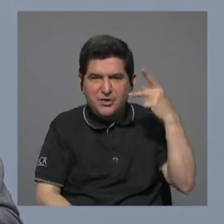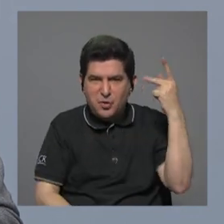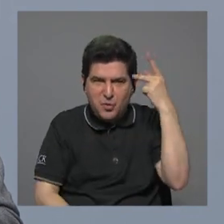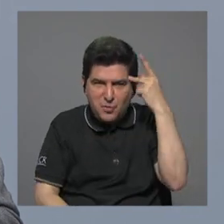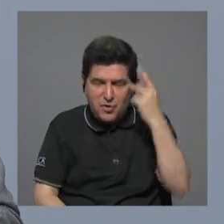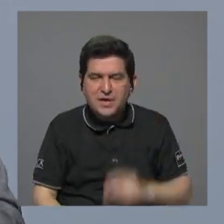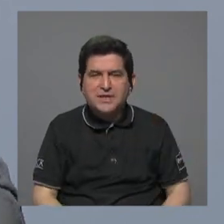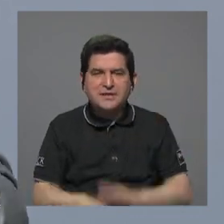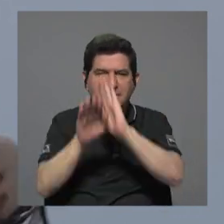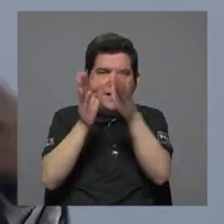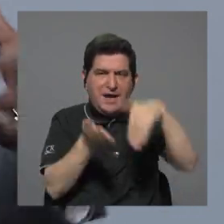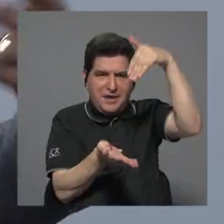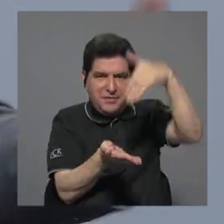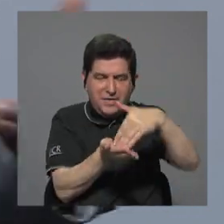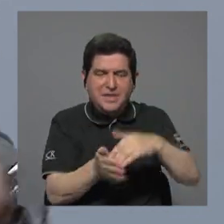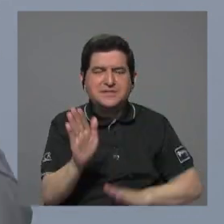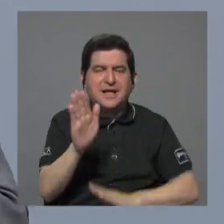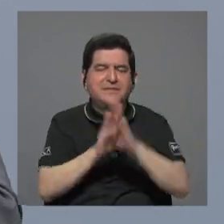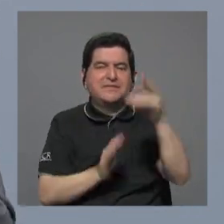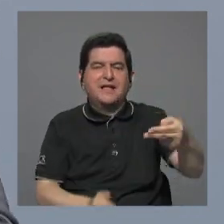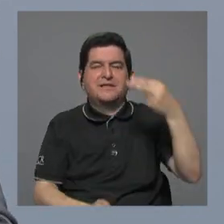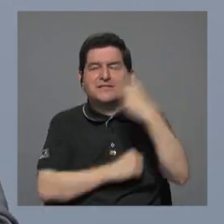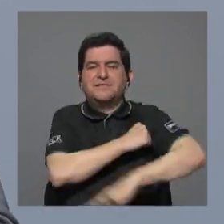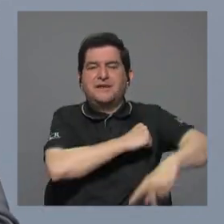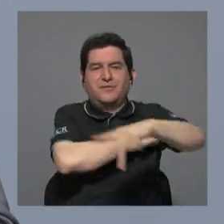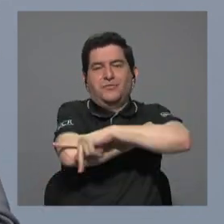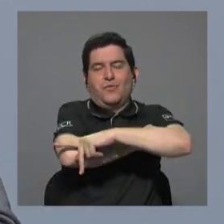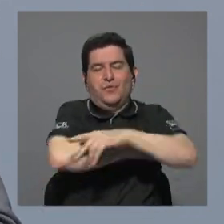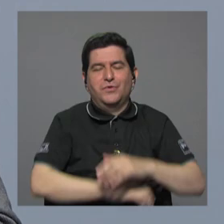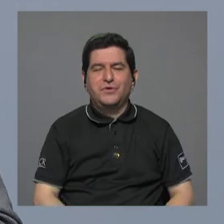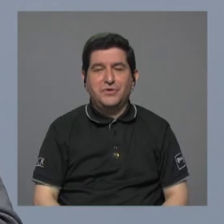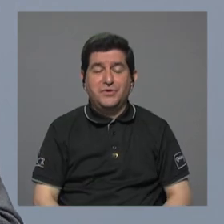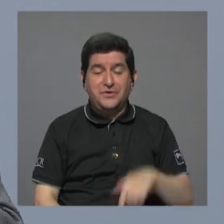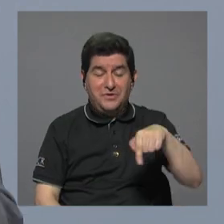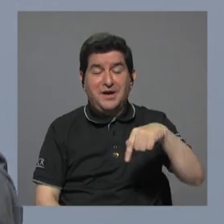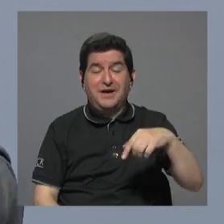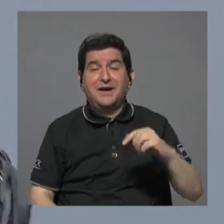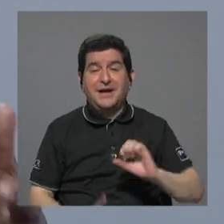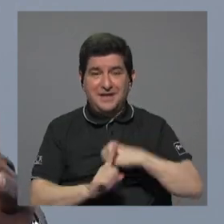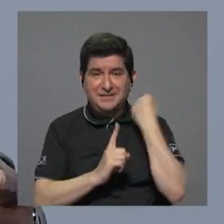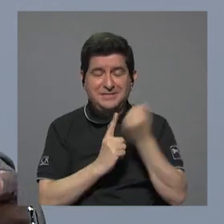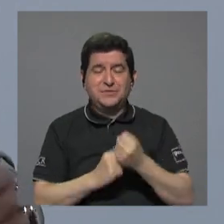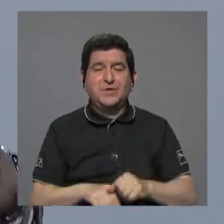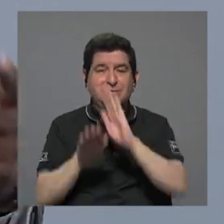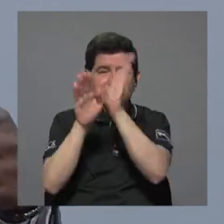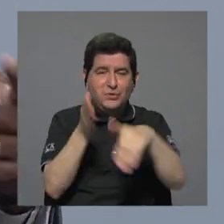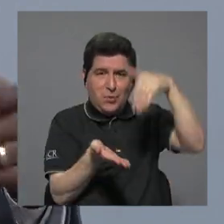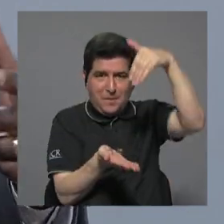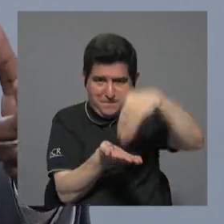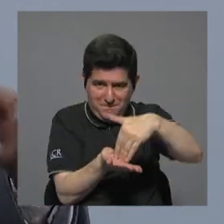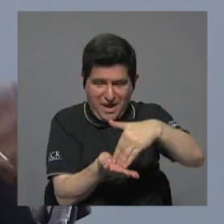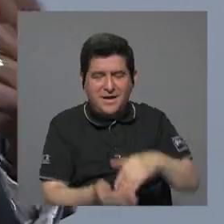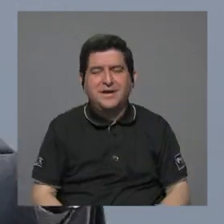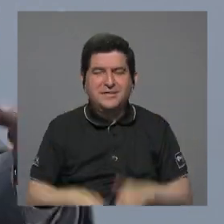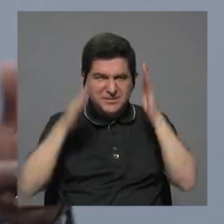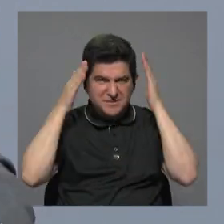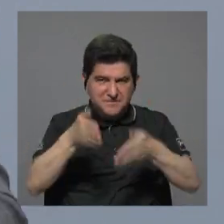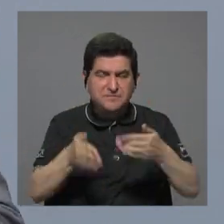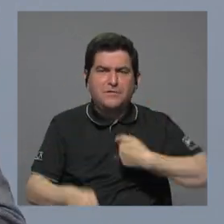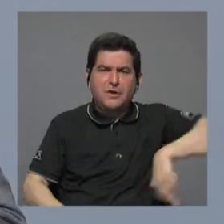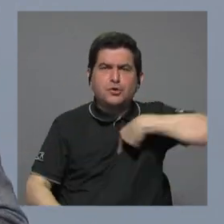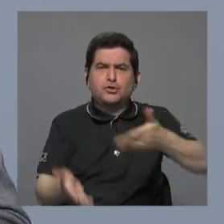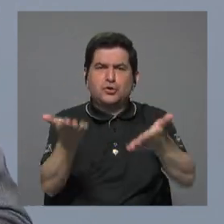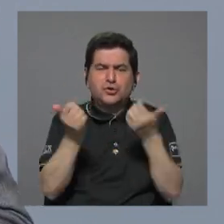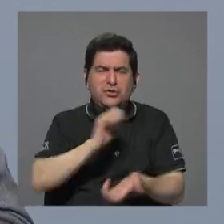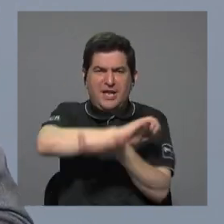Centralista del desarrollo histórico de este país que ha sido Valle Centralista y que que nosotros queremos revertir